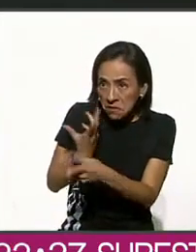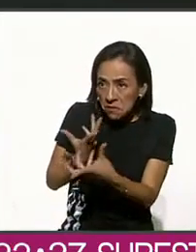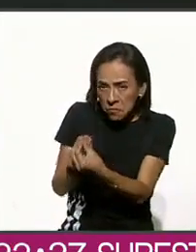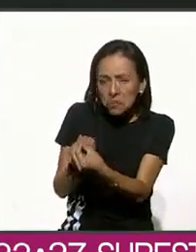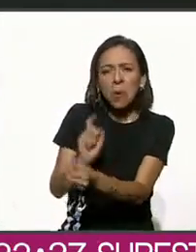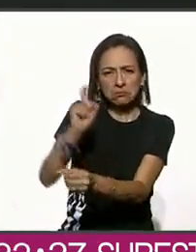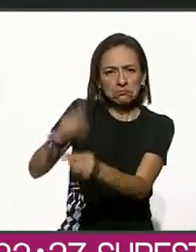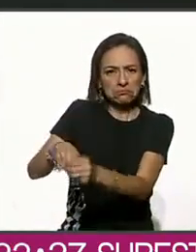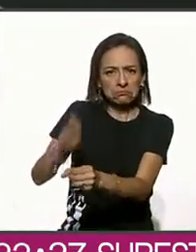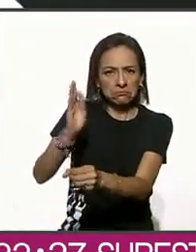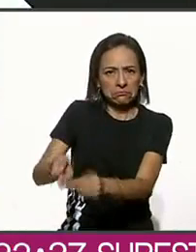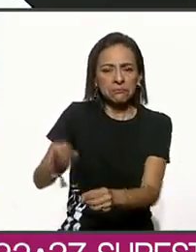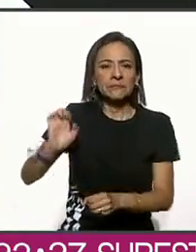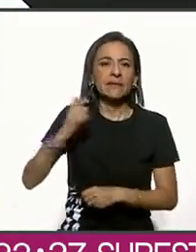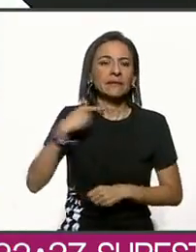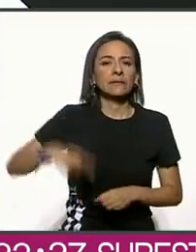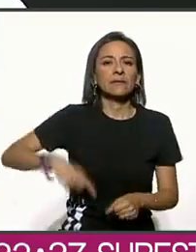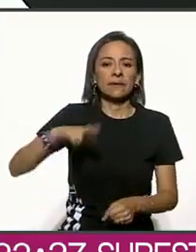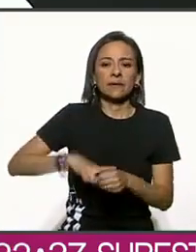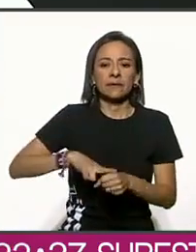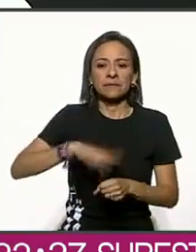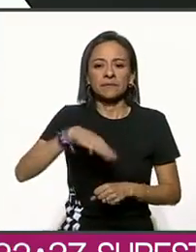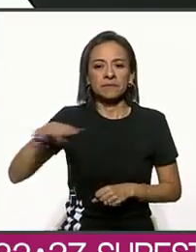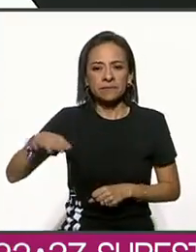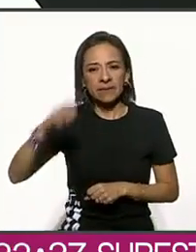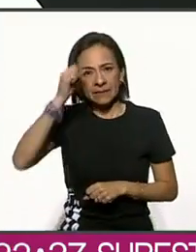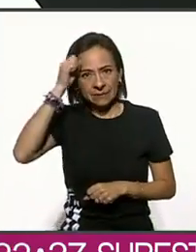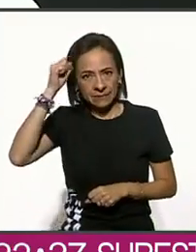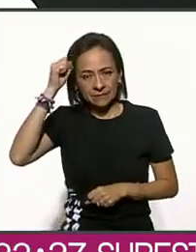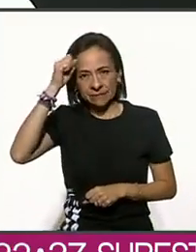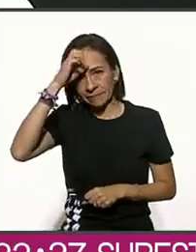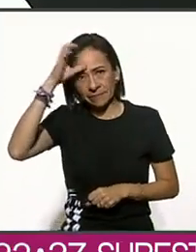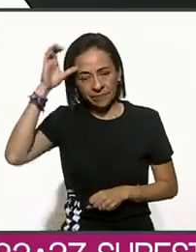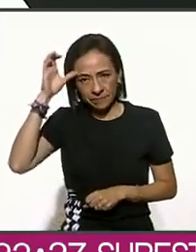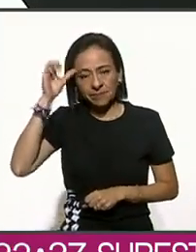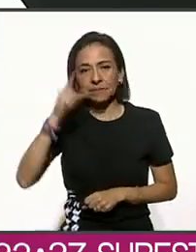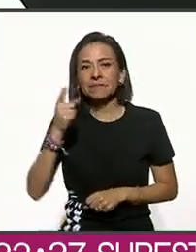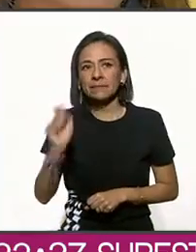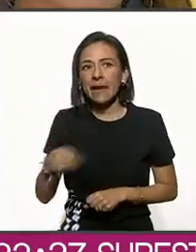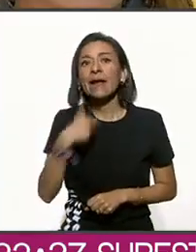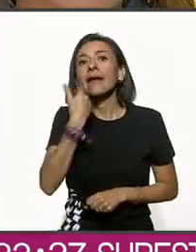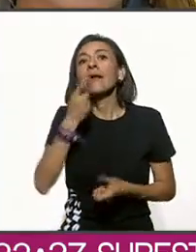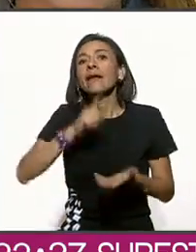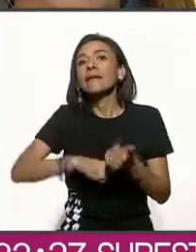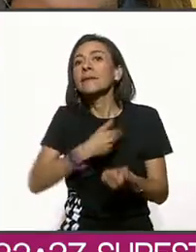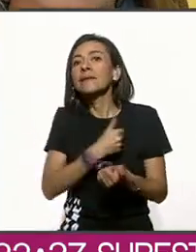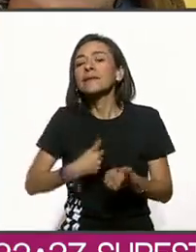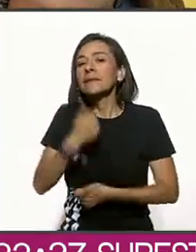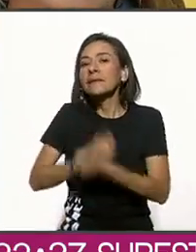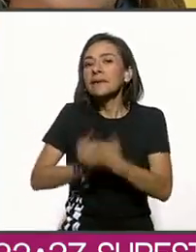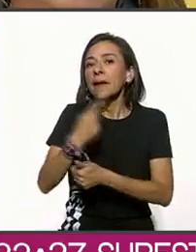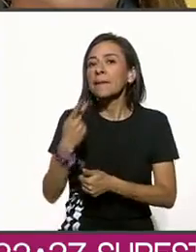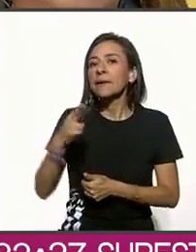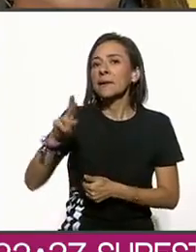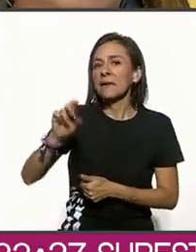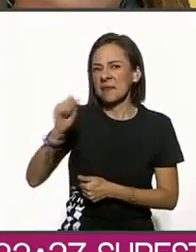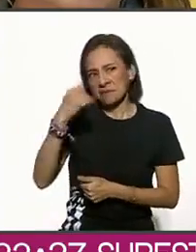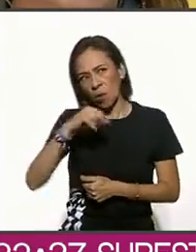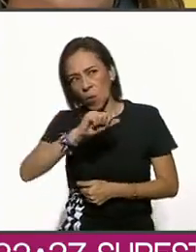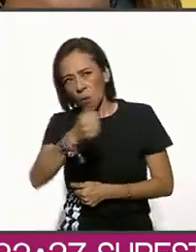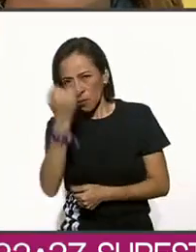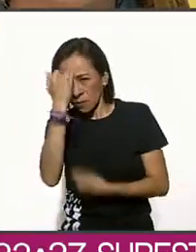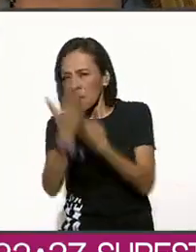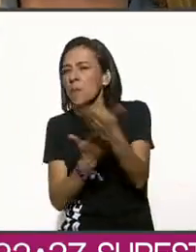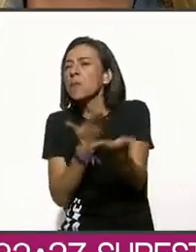El exgobernador de Michoacán, Silván Aureoles, y aspirante presidencial del PRD, propuso a la oposición utilizar un método